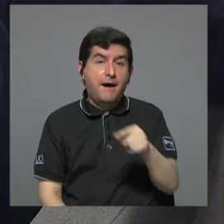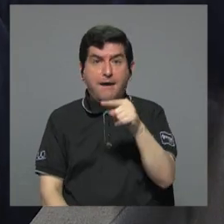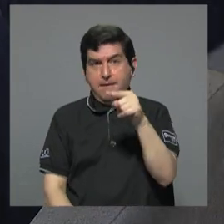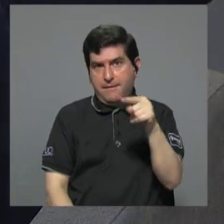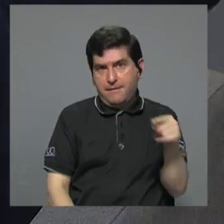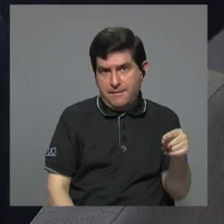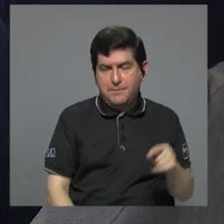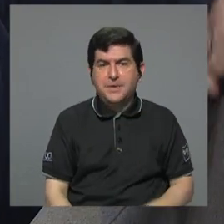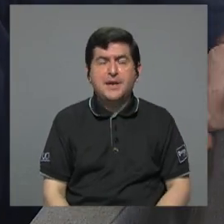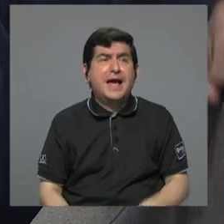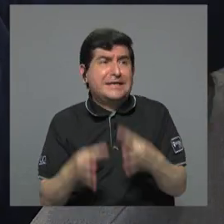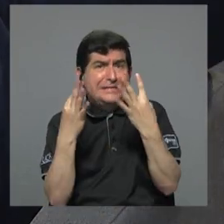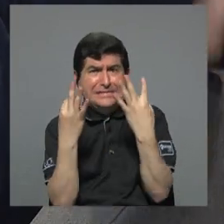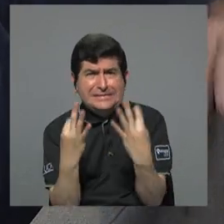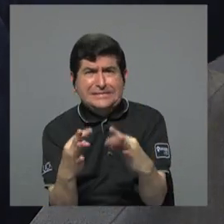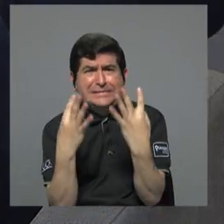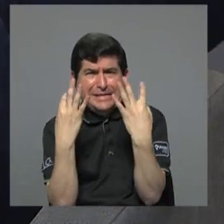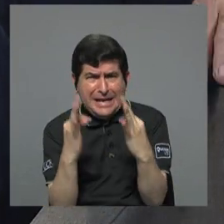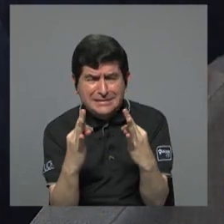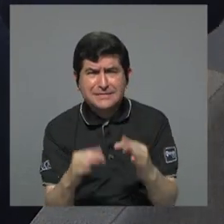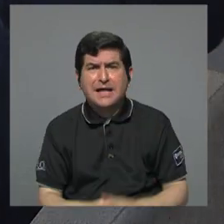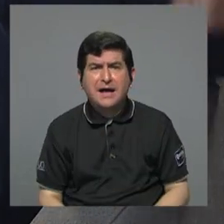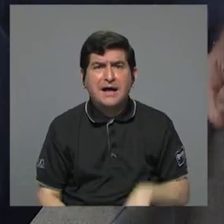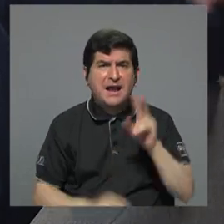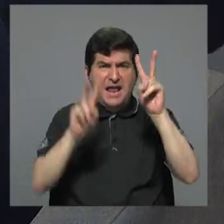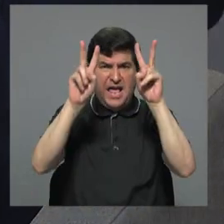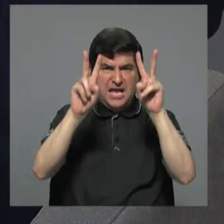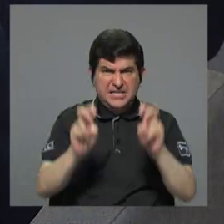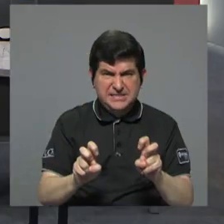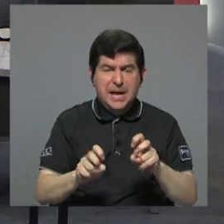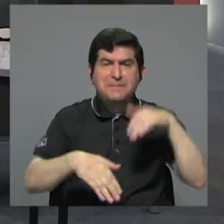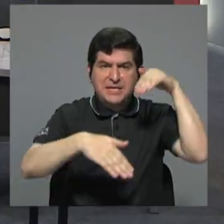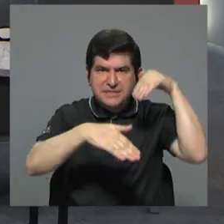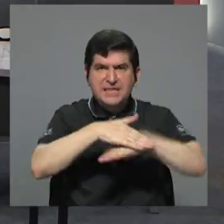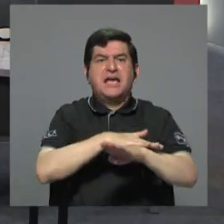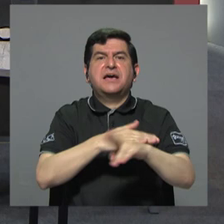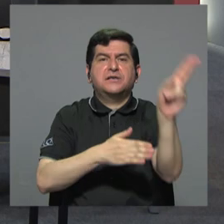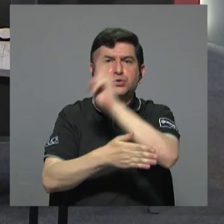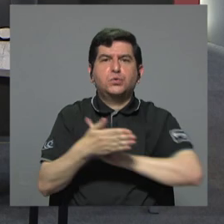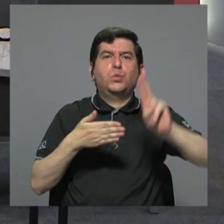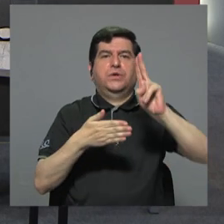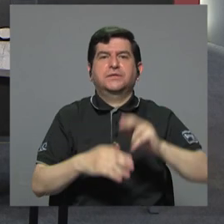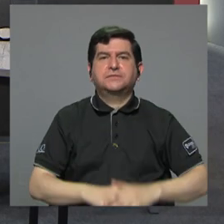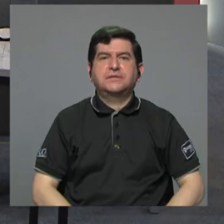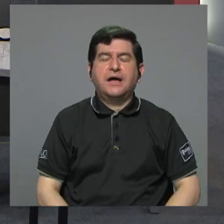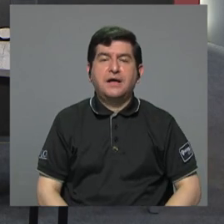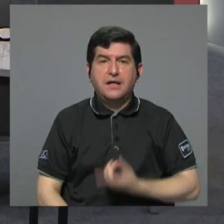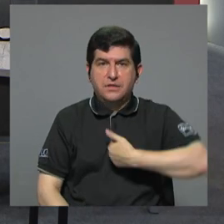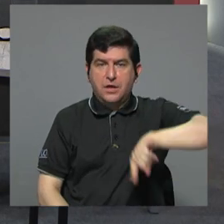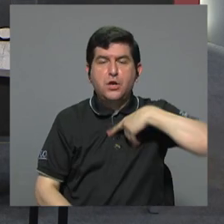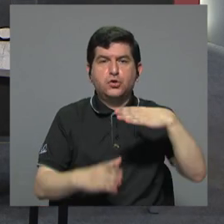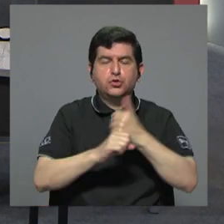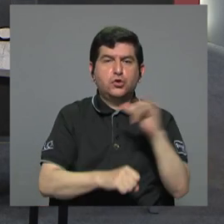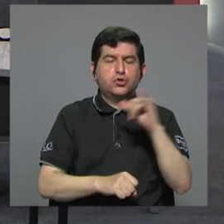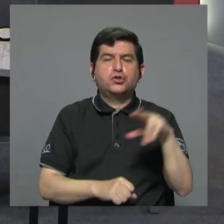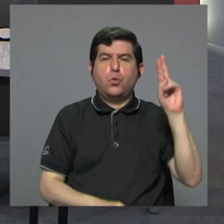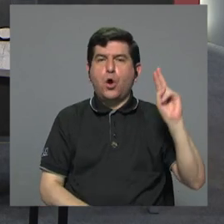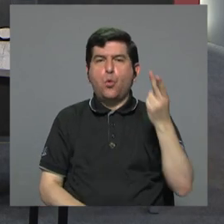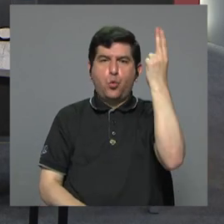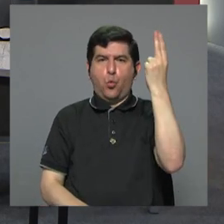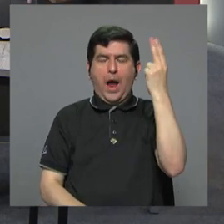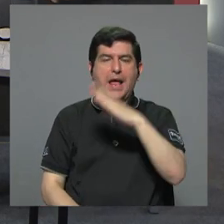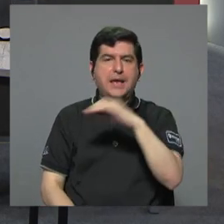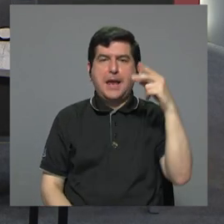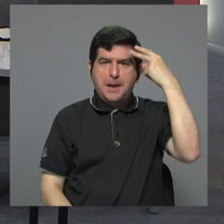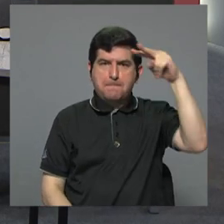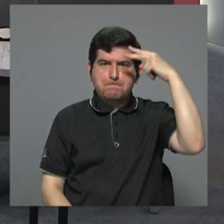haremos lo humanamente posible por quitar los exámenes de ingreso a las universidades y haremos como lo hizo Uruguay y